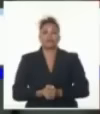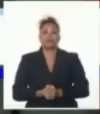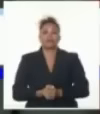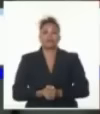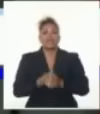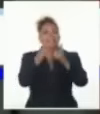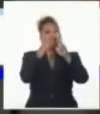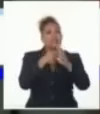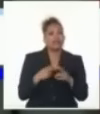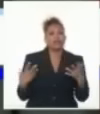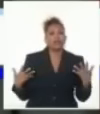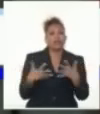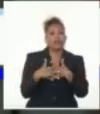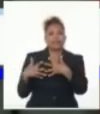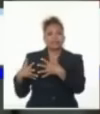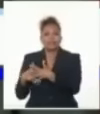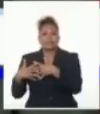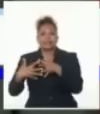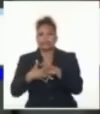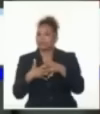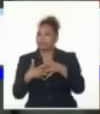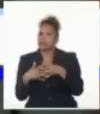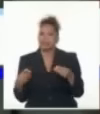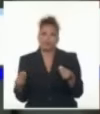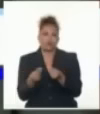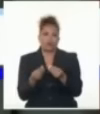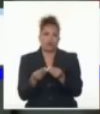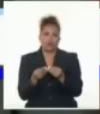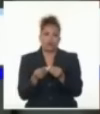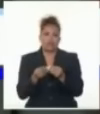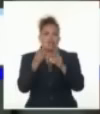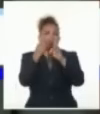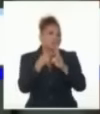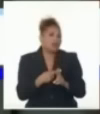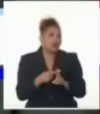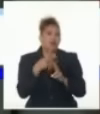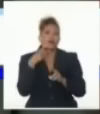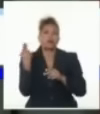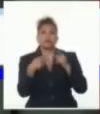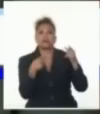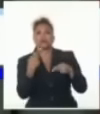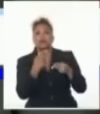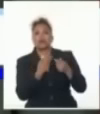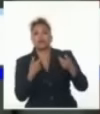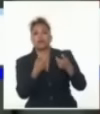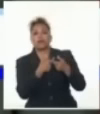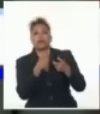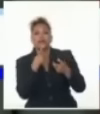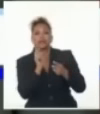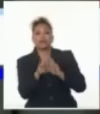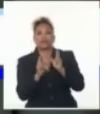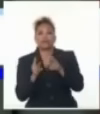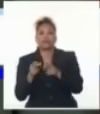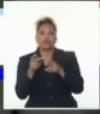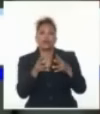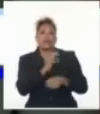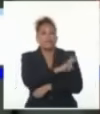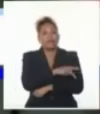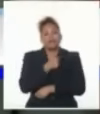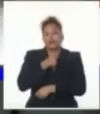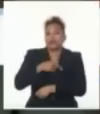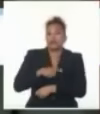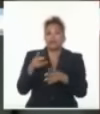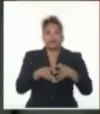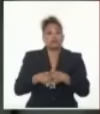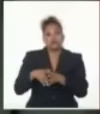no son vinculantes uno con el otro. Son listados que se derivan de órdenes del Congreso de calificar a países que a Estados Unidos no les gusta y